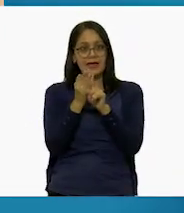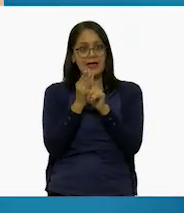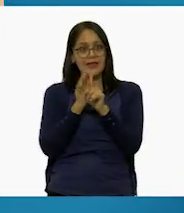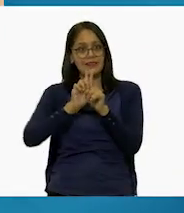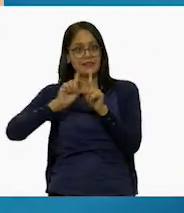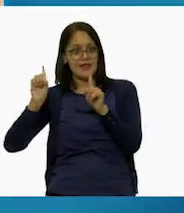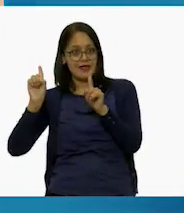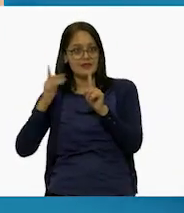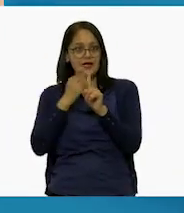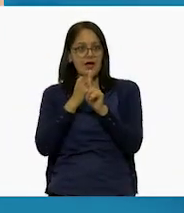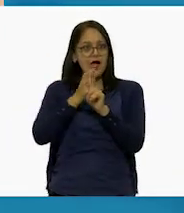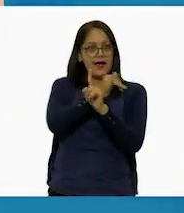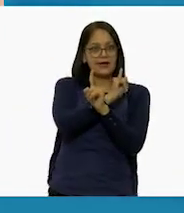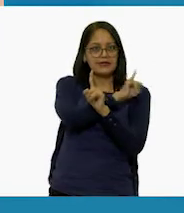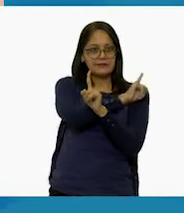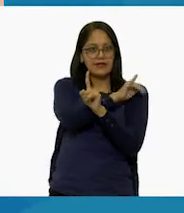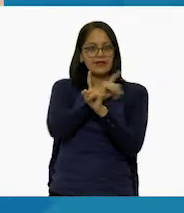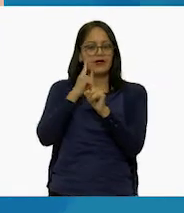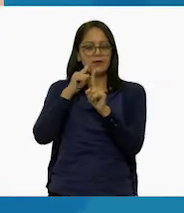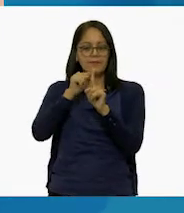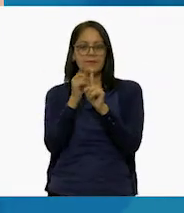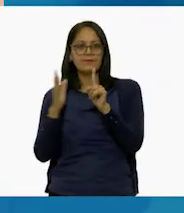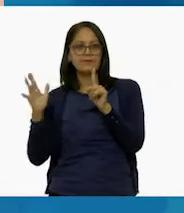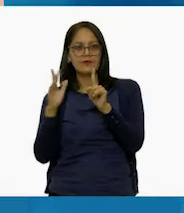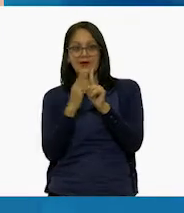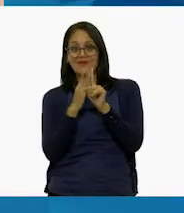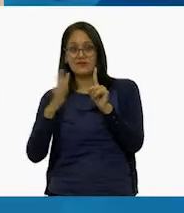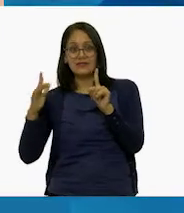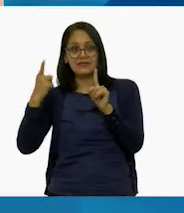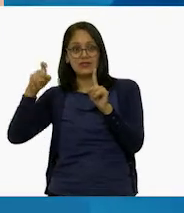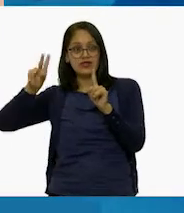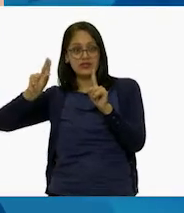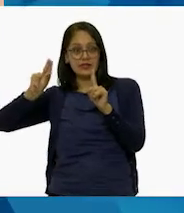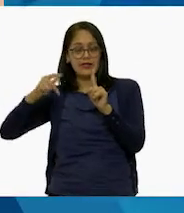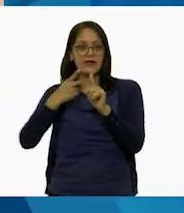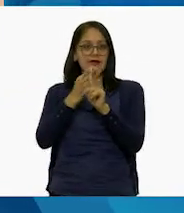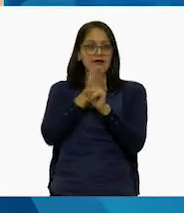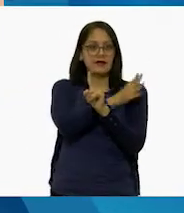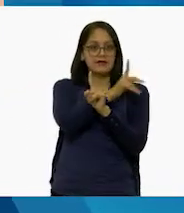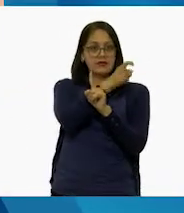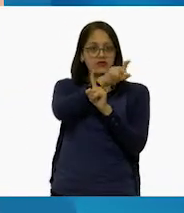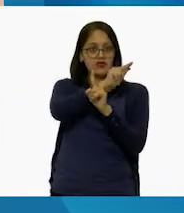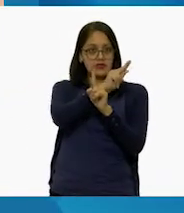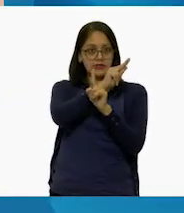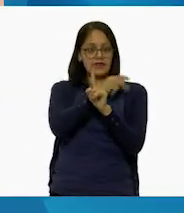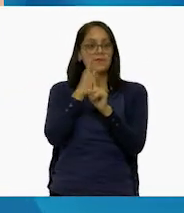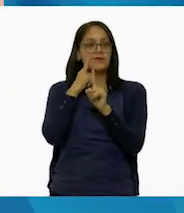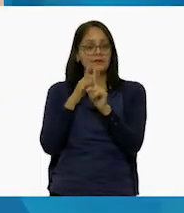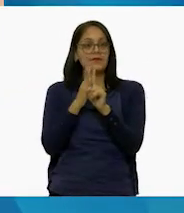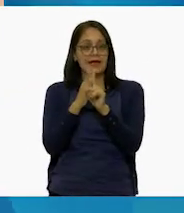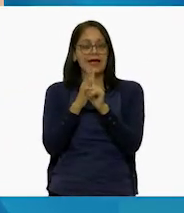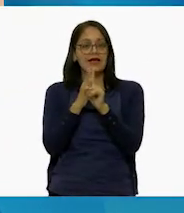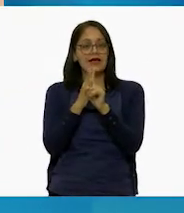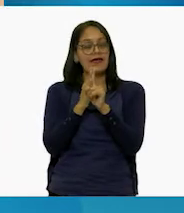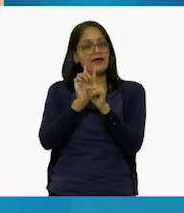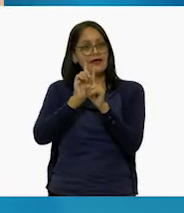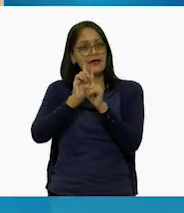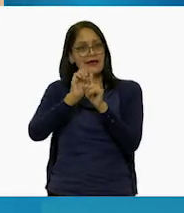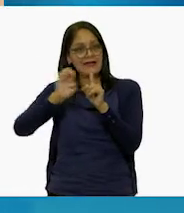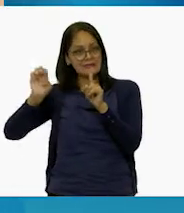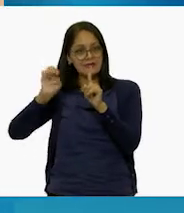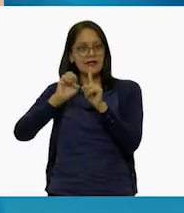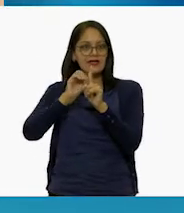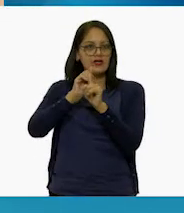llegar a 180 grados a la derecha. Está el este y hacia la izquierda el oeste.